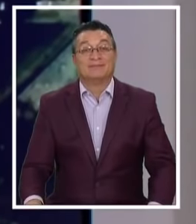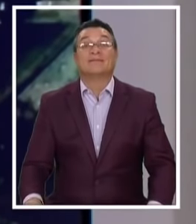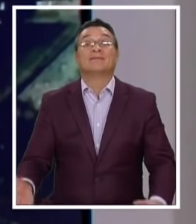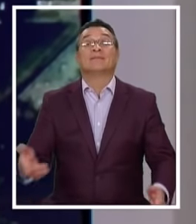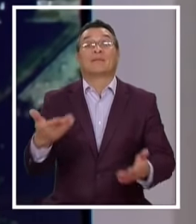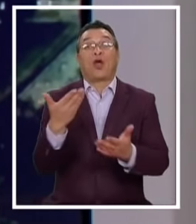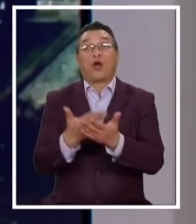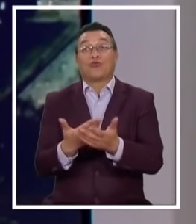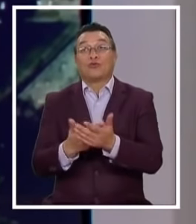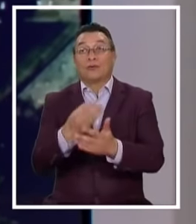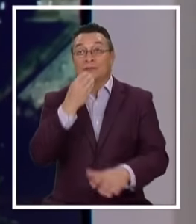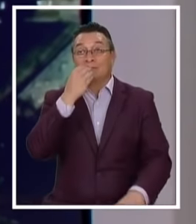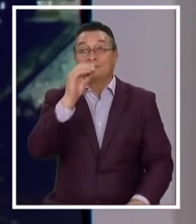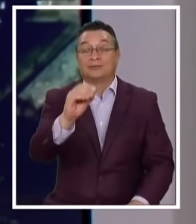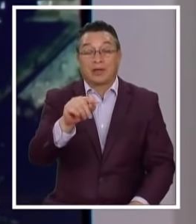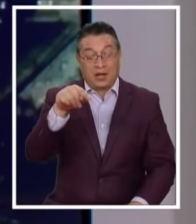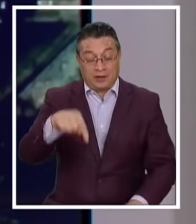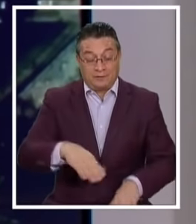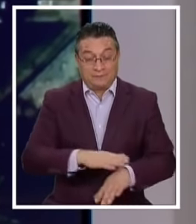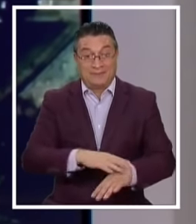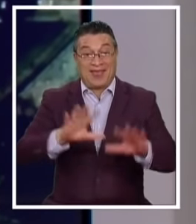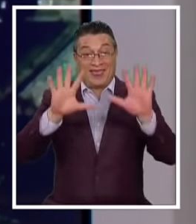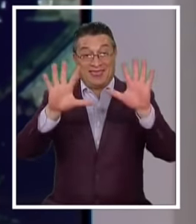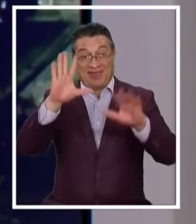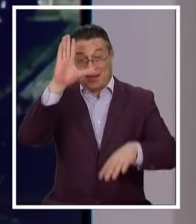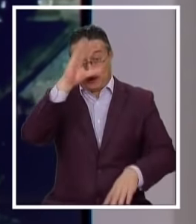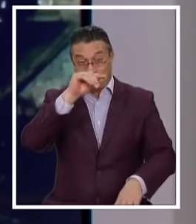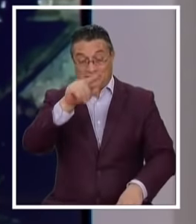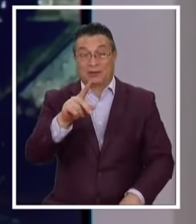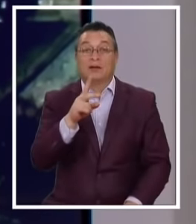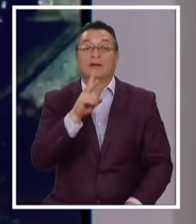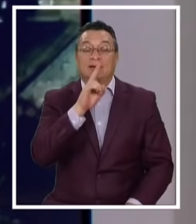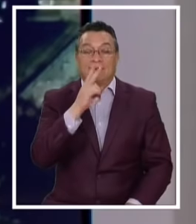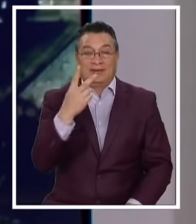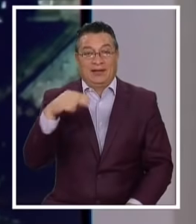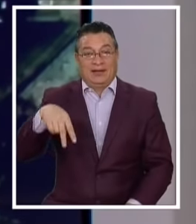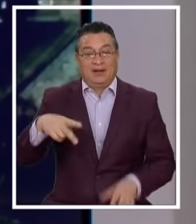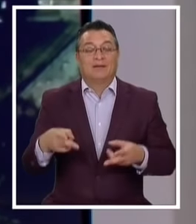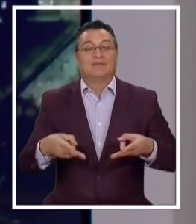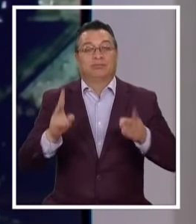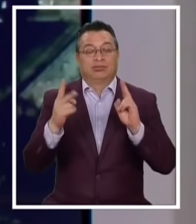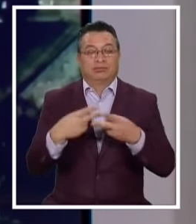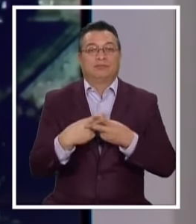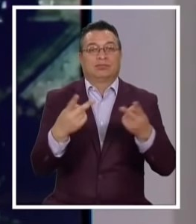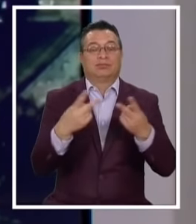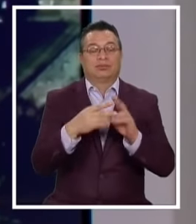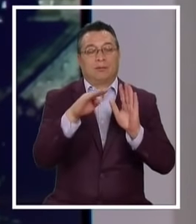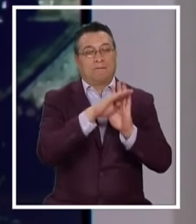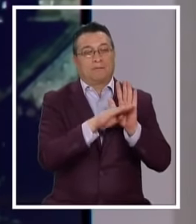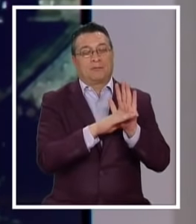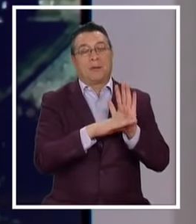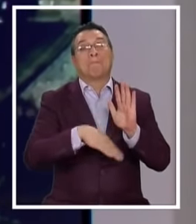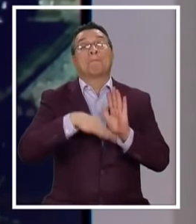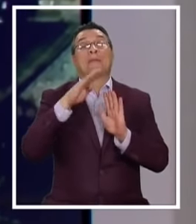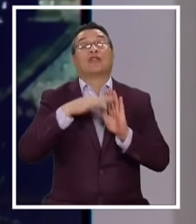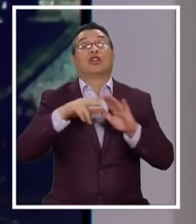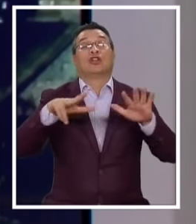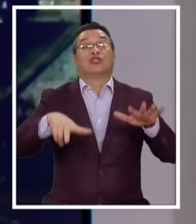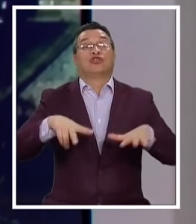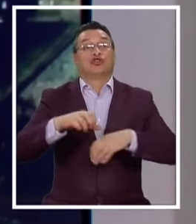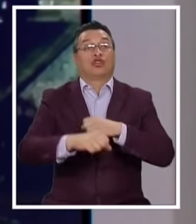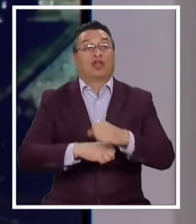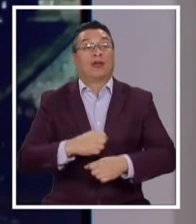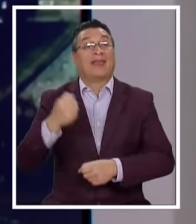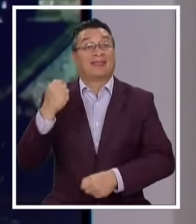Bien pues aprovechamos De recordarle Que a partir de esta hora De 22 horas Televisión Nacional de Chile Está autorizada Para transmitir programas Para mayores de 18 años Los